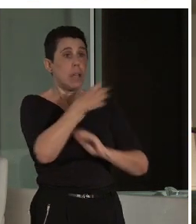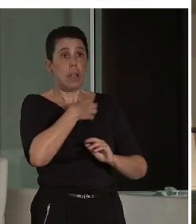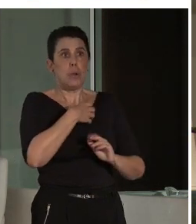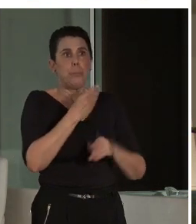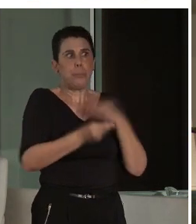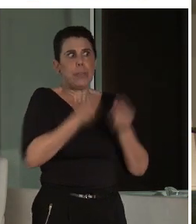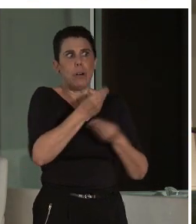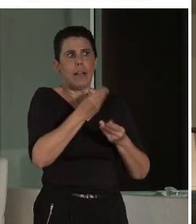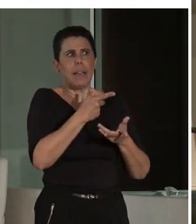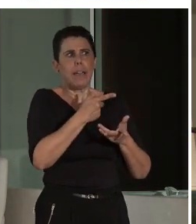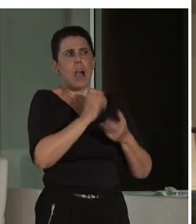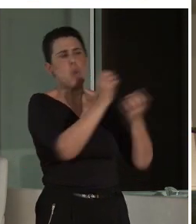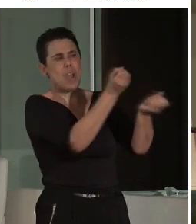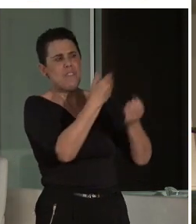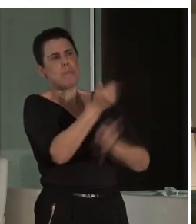me entero,